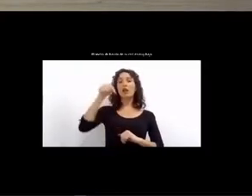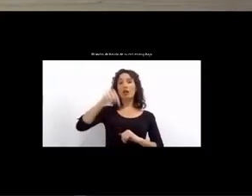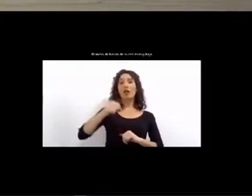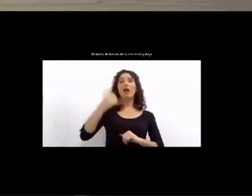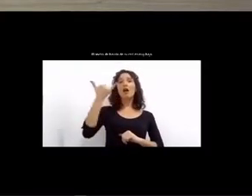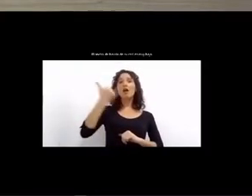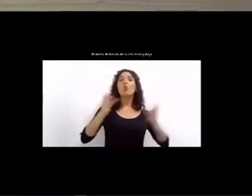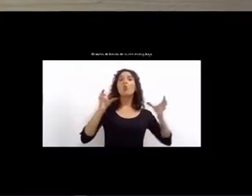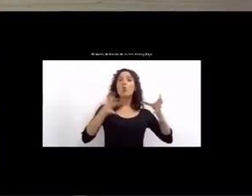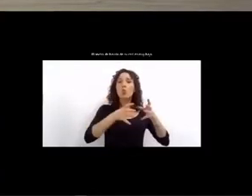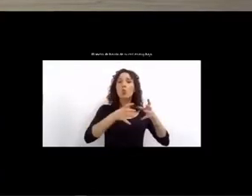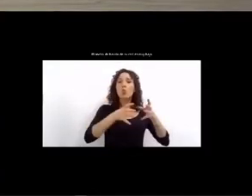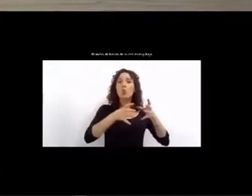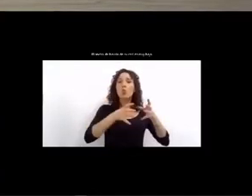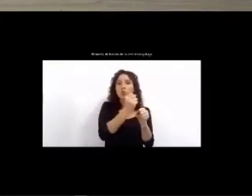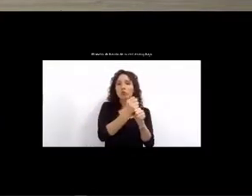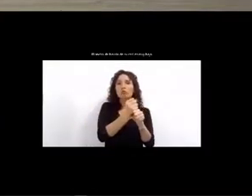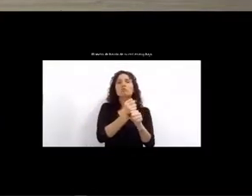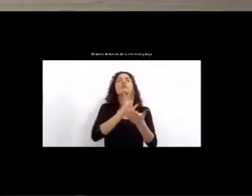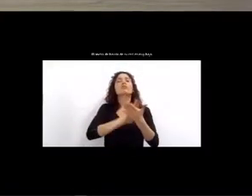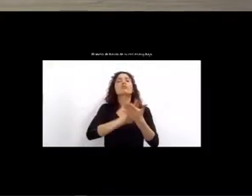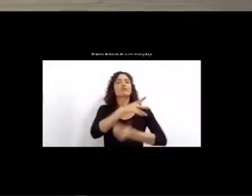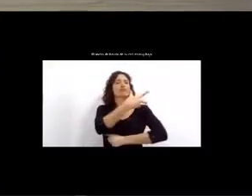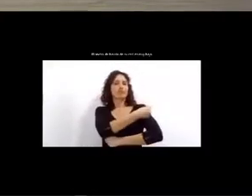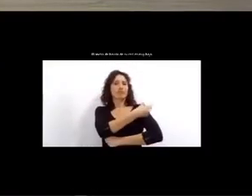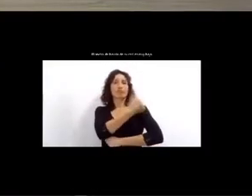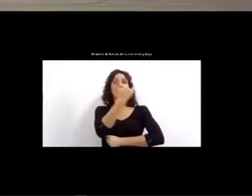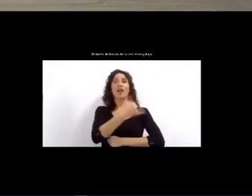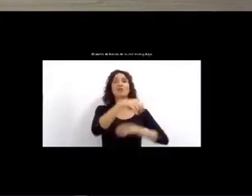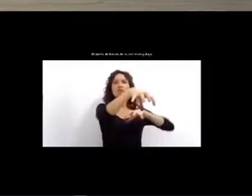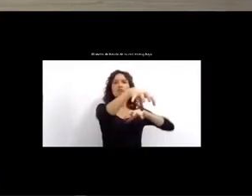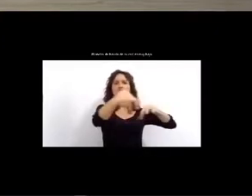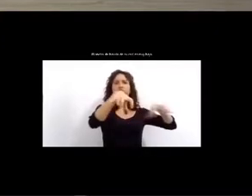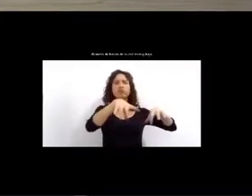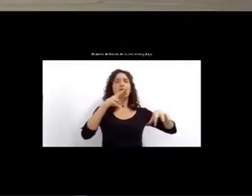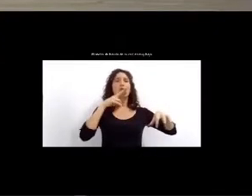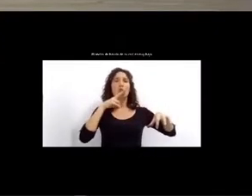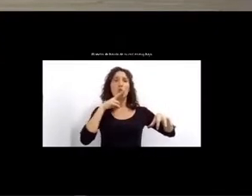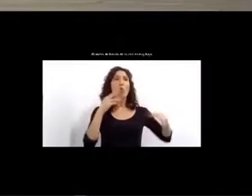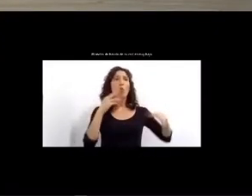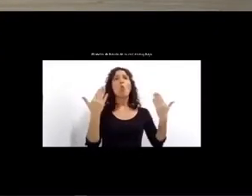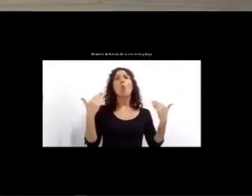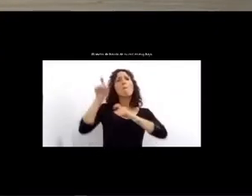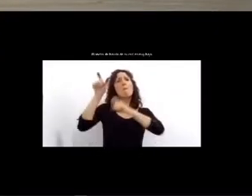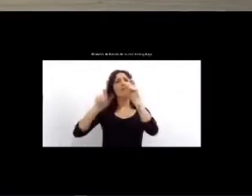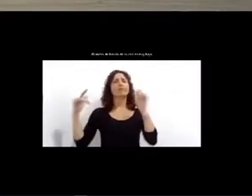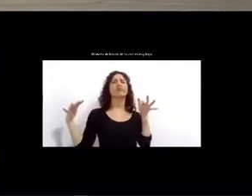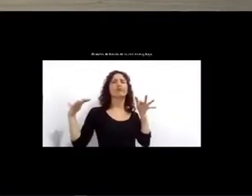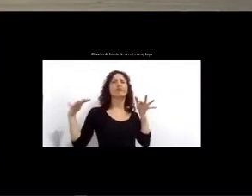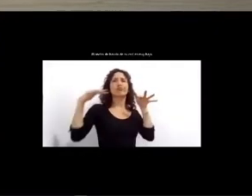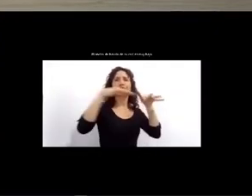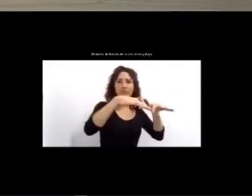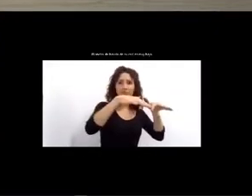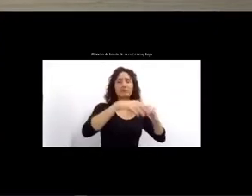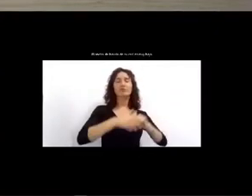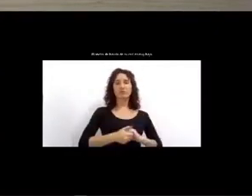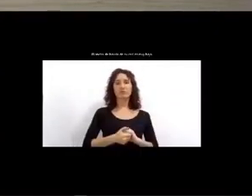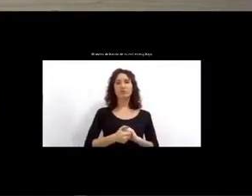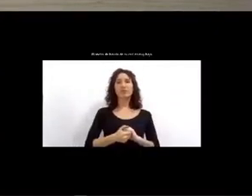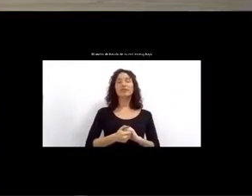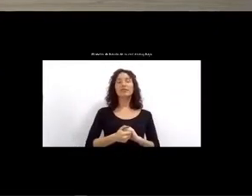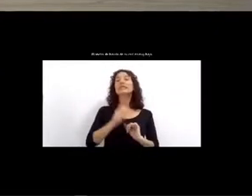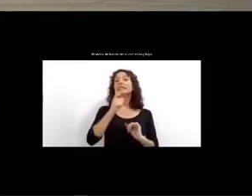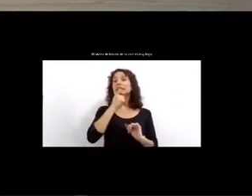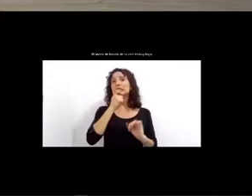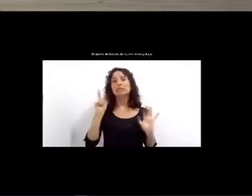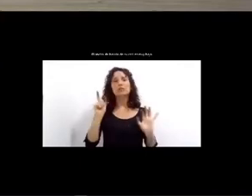vacunación. Tenemos 19 vacunatorios listos y a disposición para colaborar con esa campaña. Y si hiciera